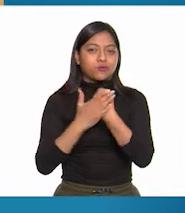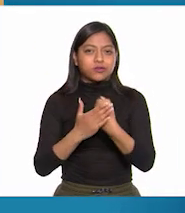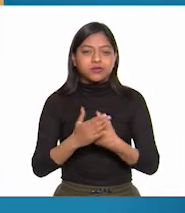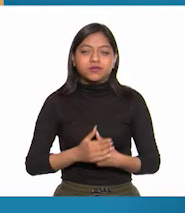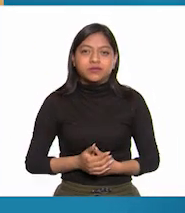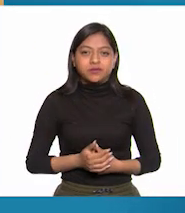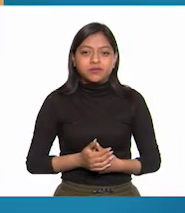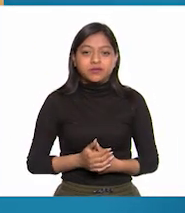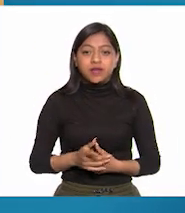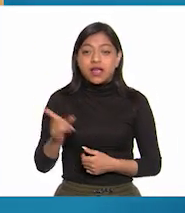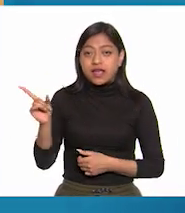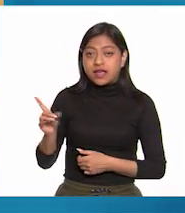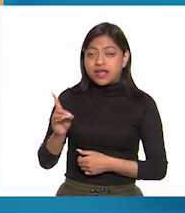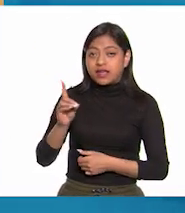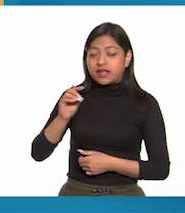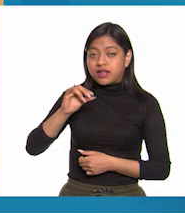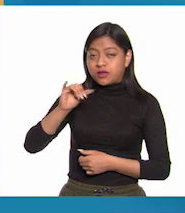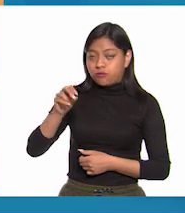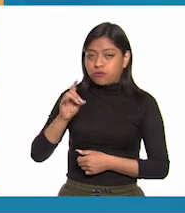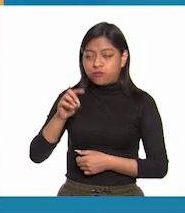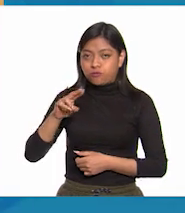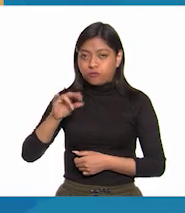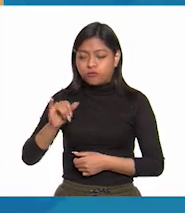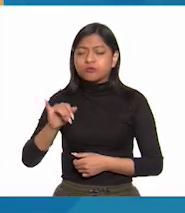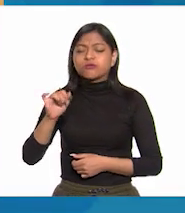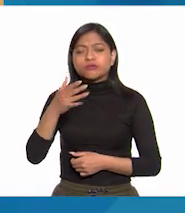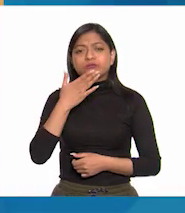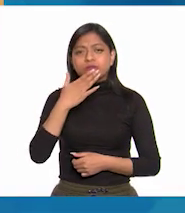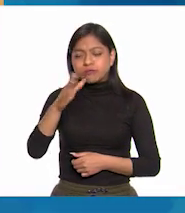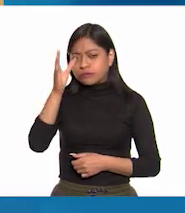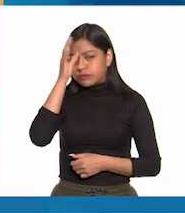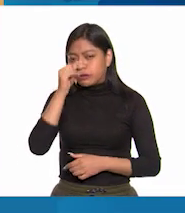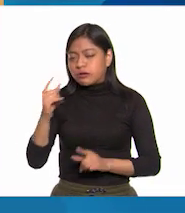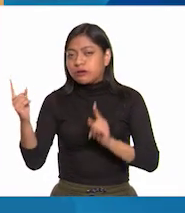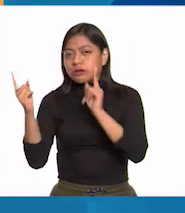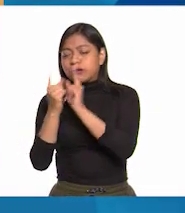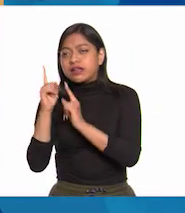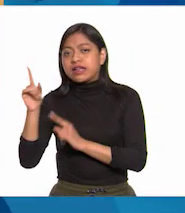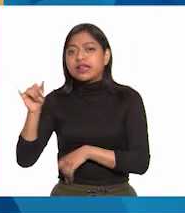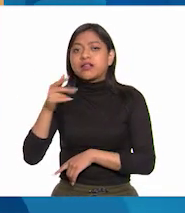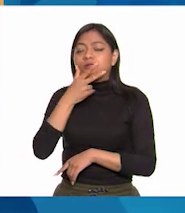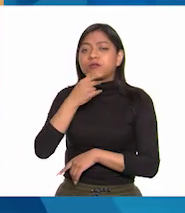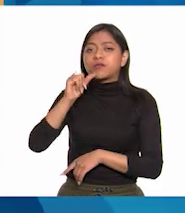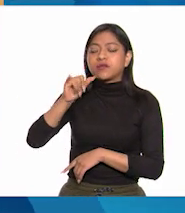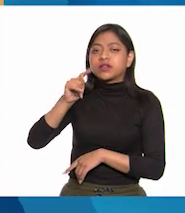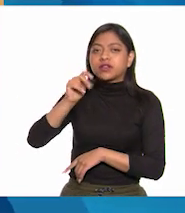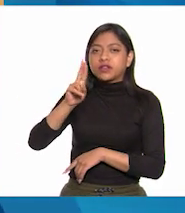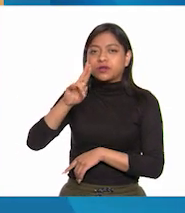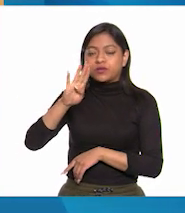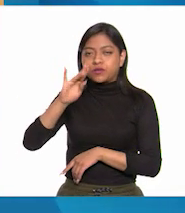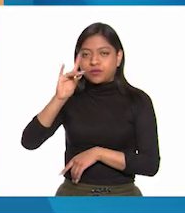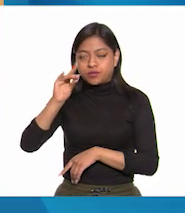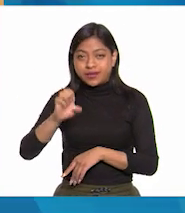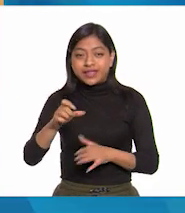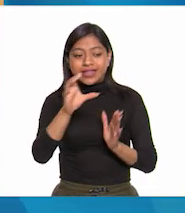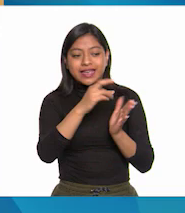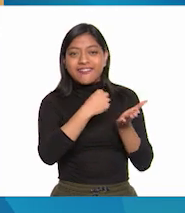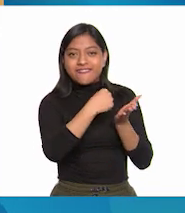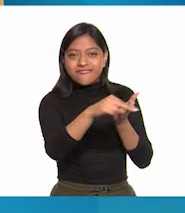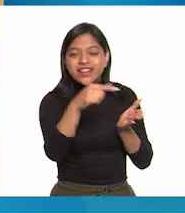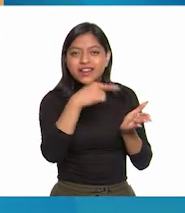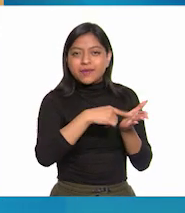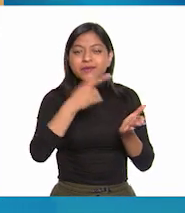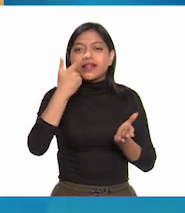Odonojú entendió la situación, se entrevistó con Iturbide y firmó los tratados de Córdoba en los que reconocía la